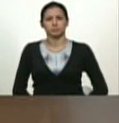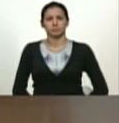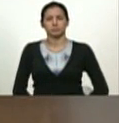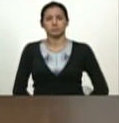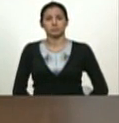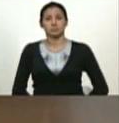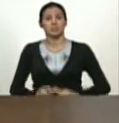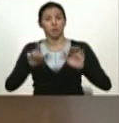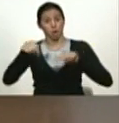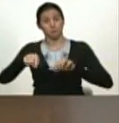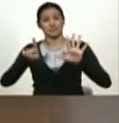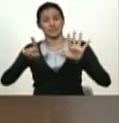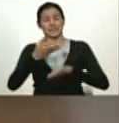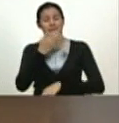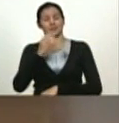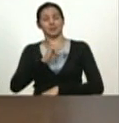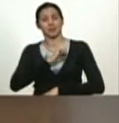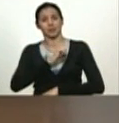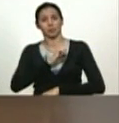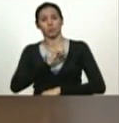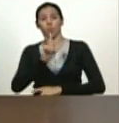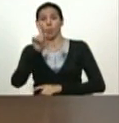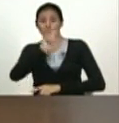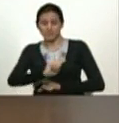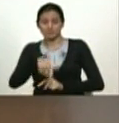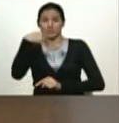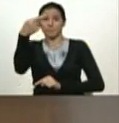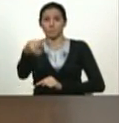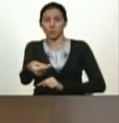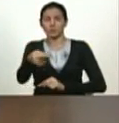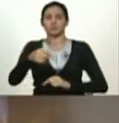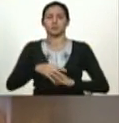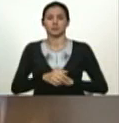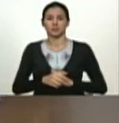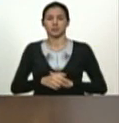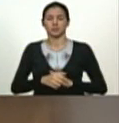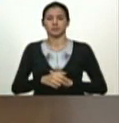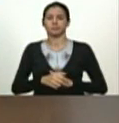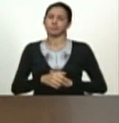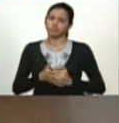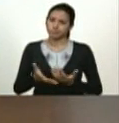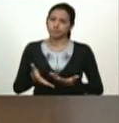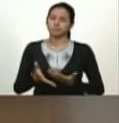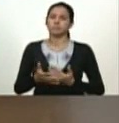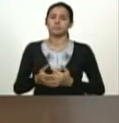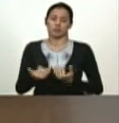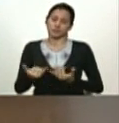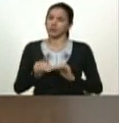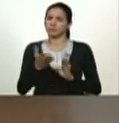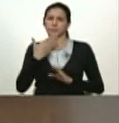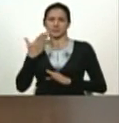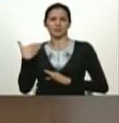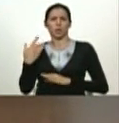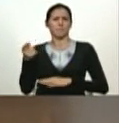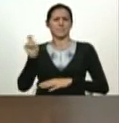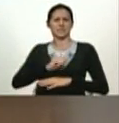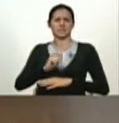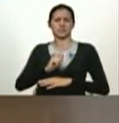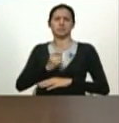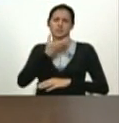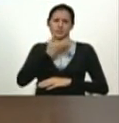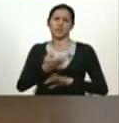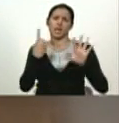6 de enero, exactamente un mes después de las circunstancias electorales, que le dieron una mayoría